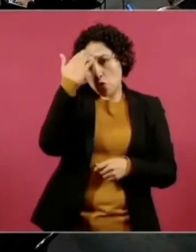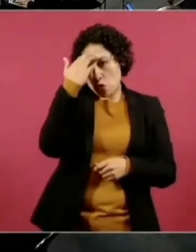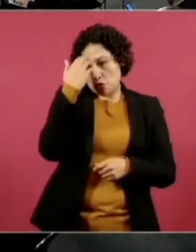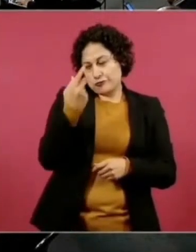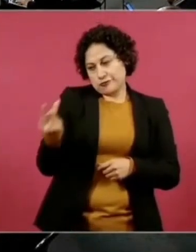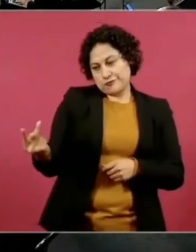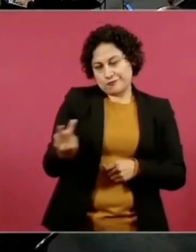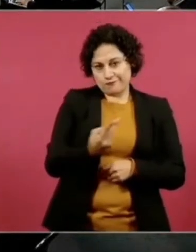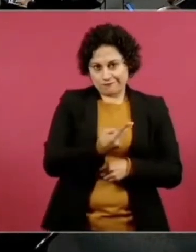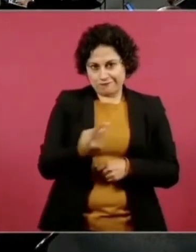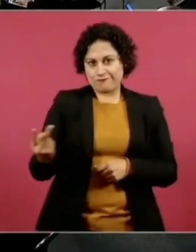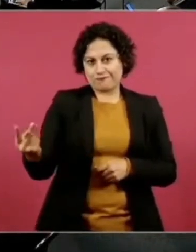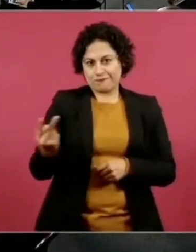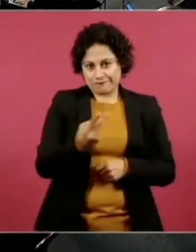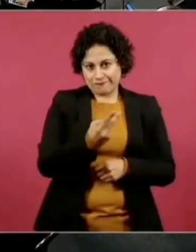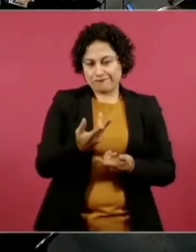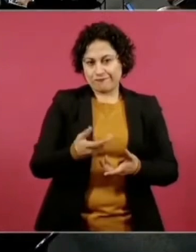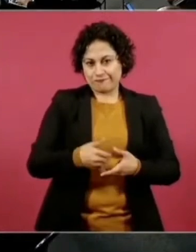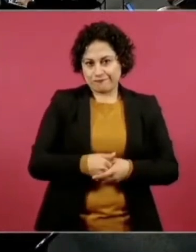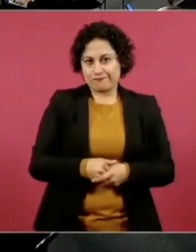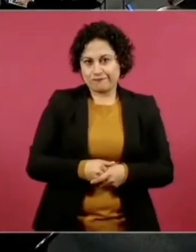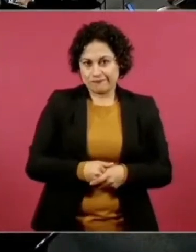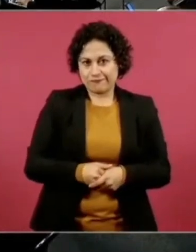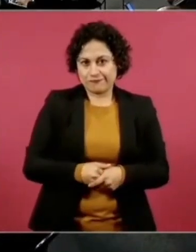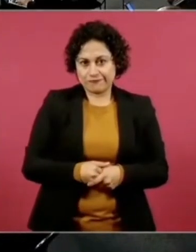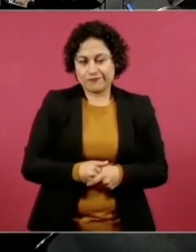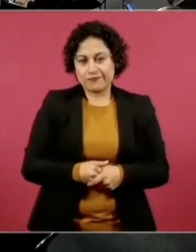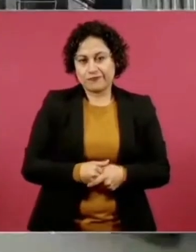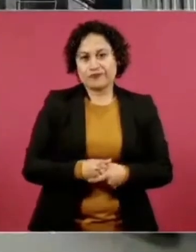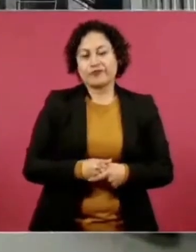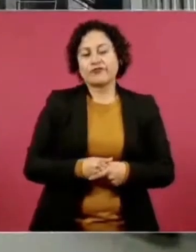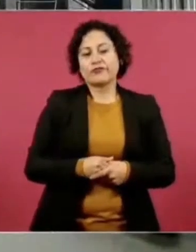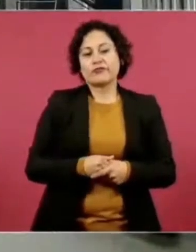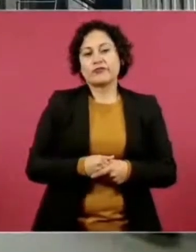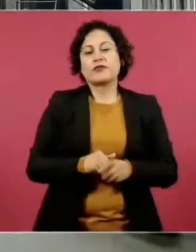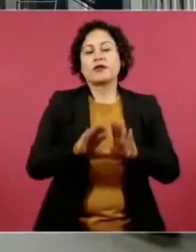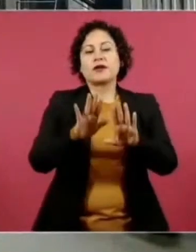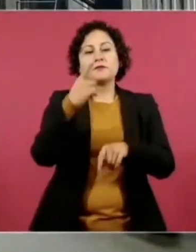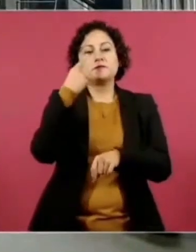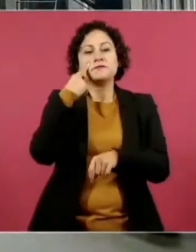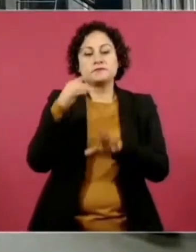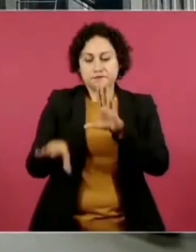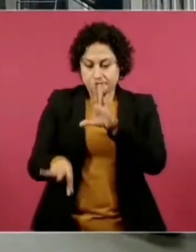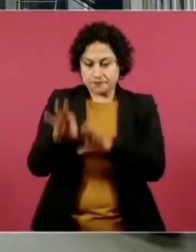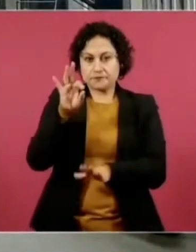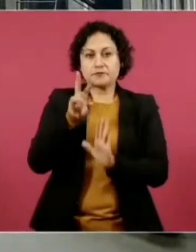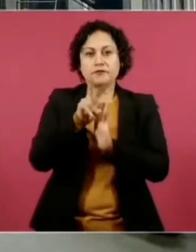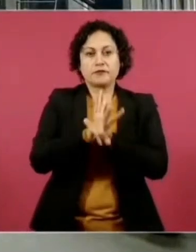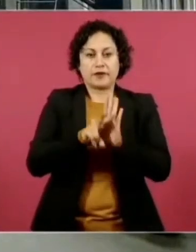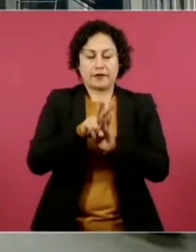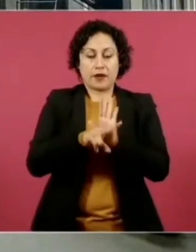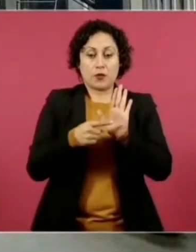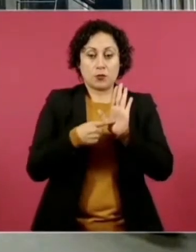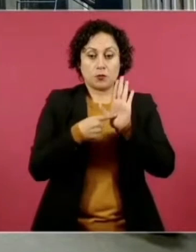Bueno, pero a ver, ¿por qué no pones el video? Es que este